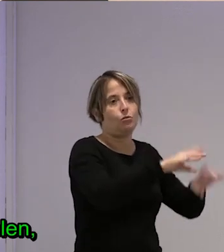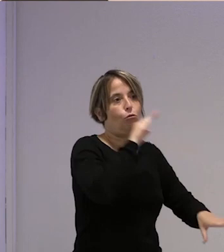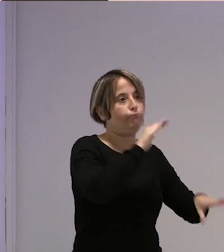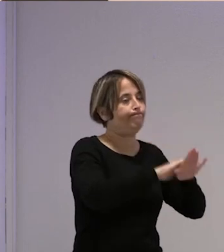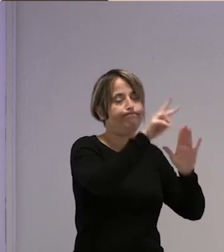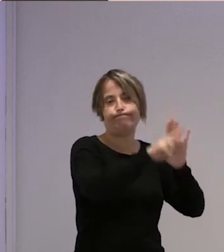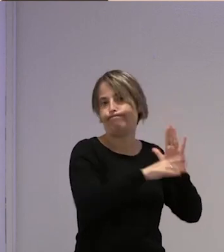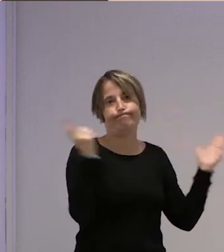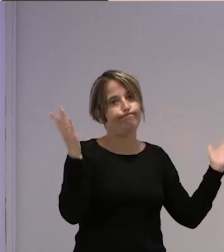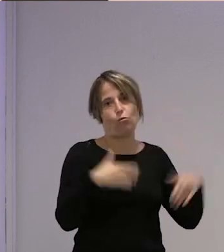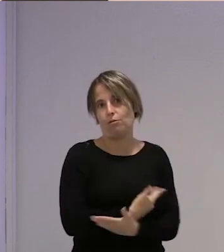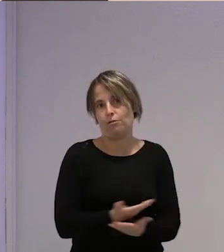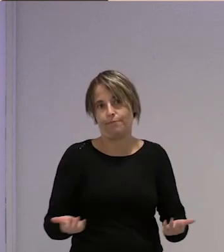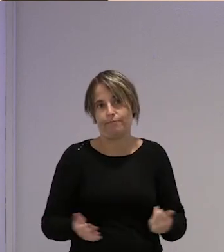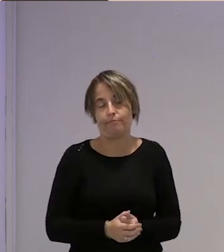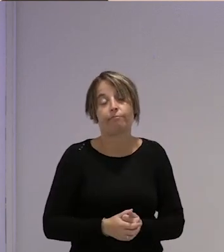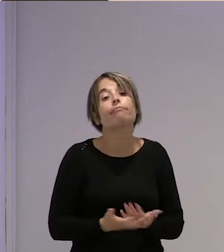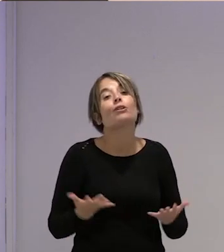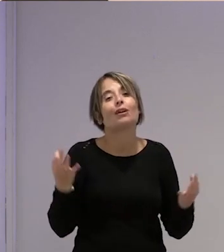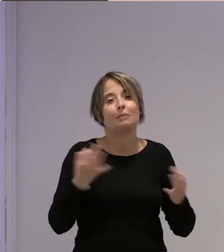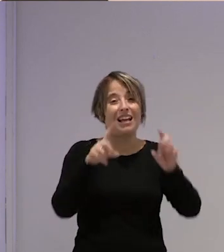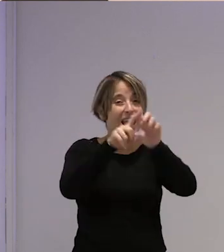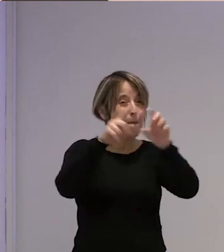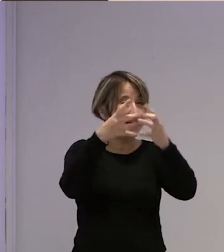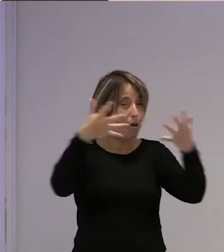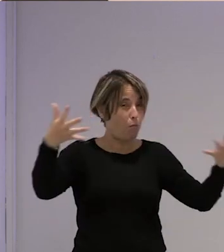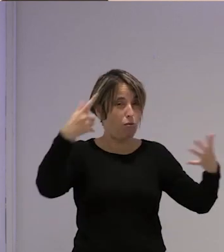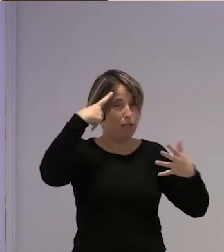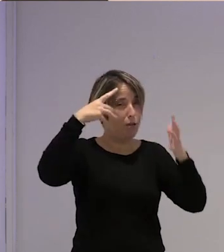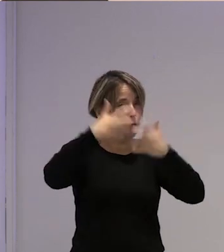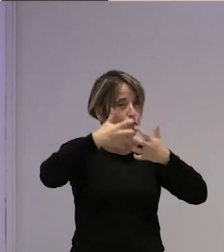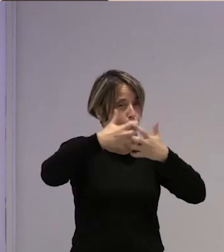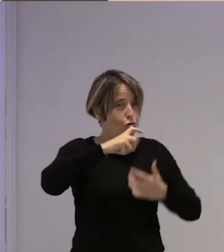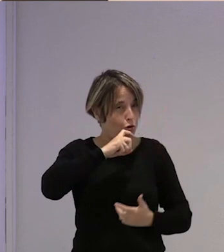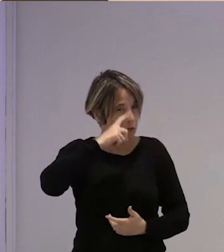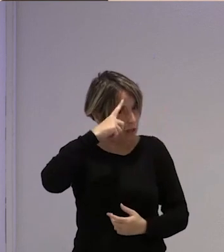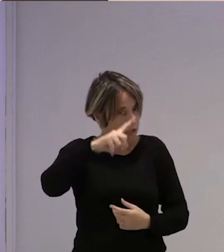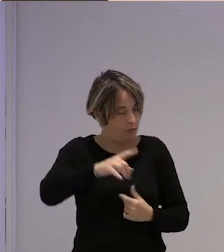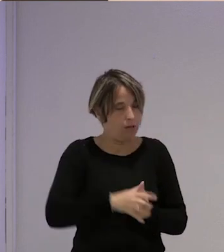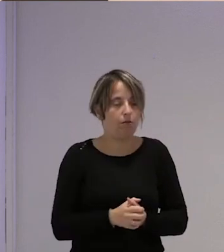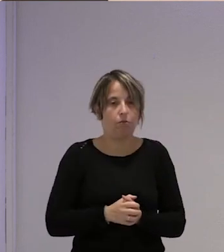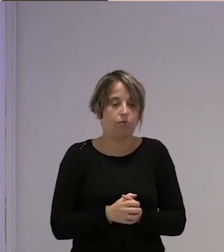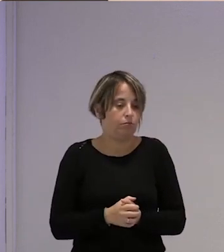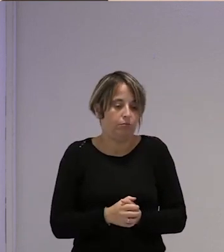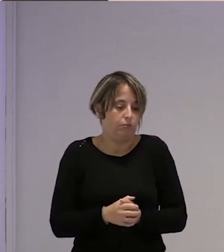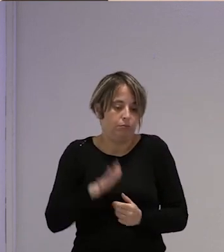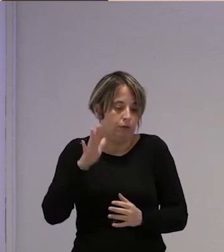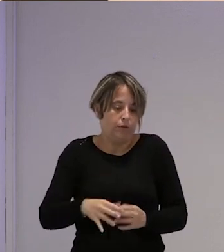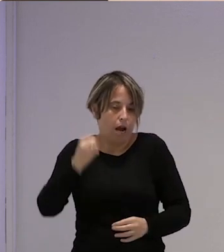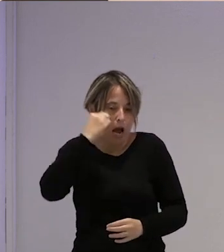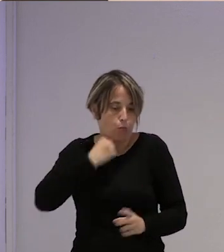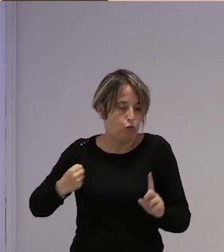pero ¿qué ocurre? con las multinacionales ya sabemos cómo funciona con las grandes empresas y es maltrato al máximo